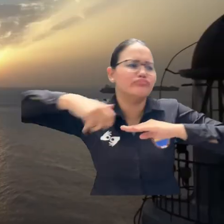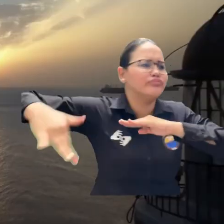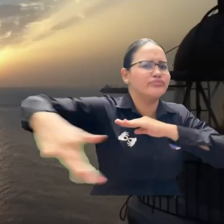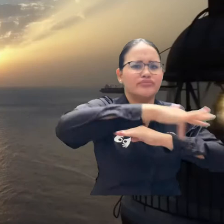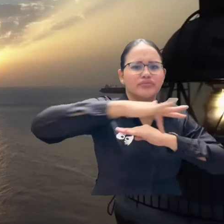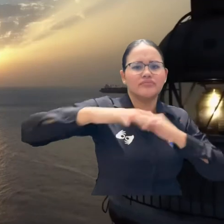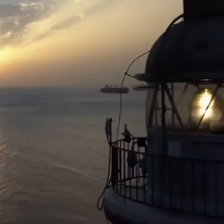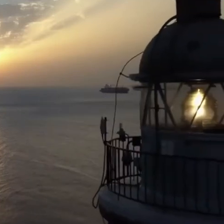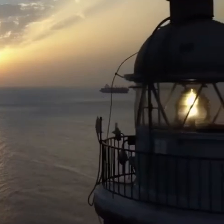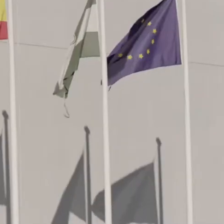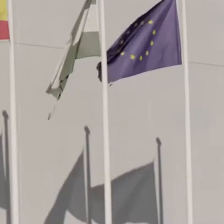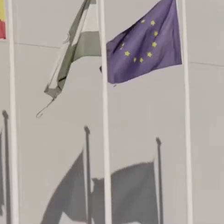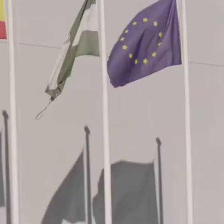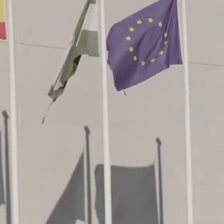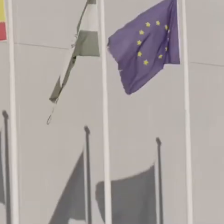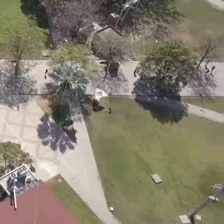e Internacional.